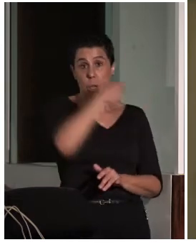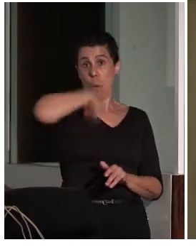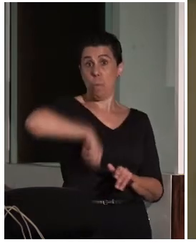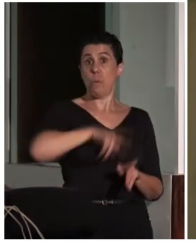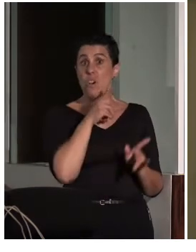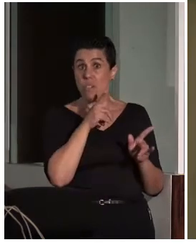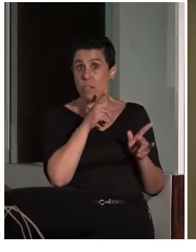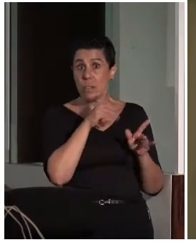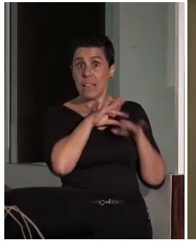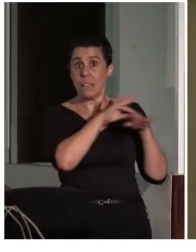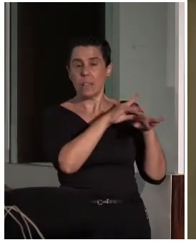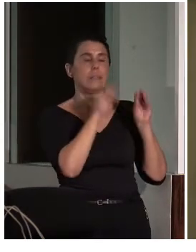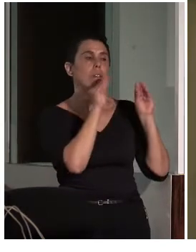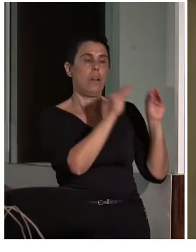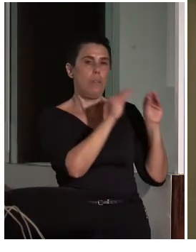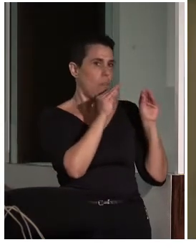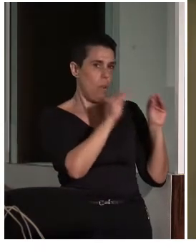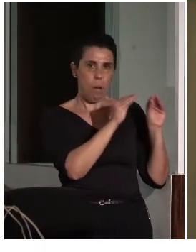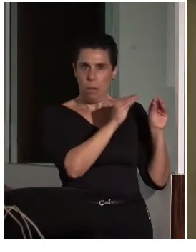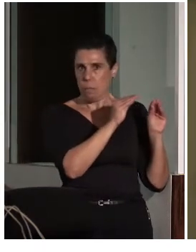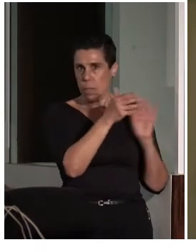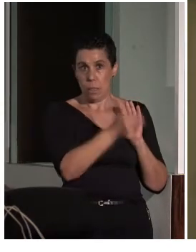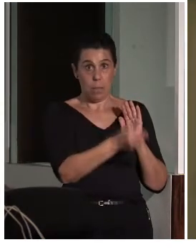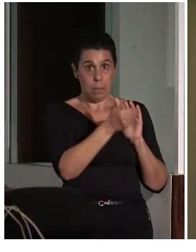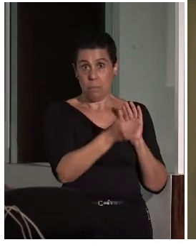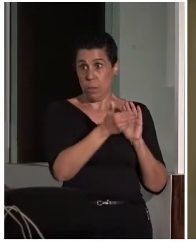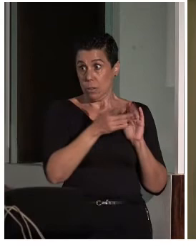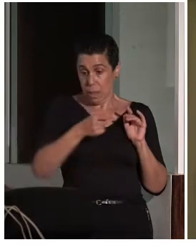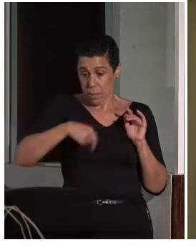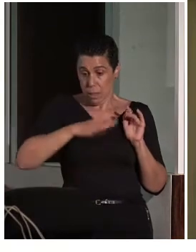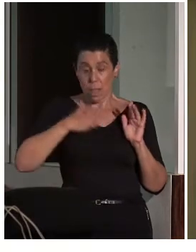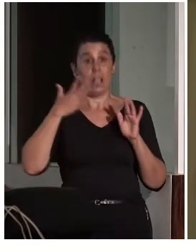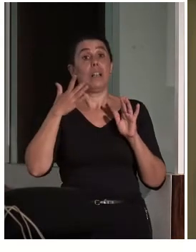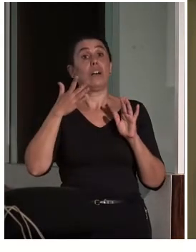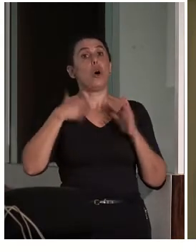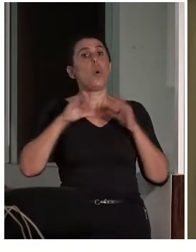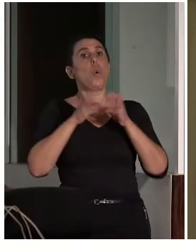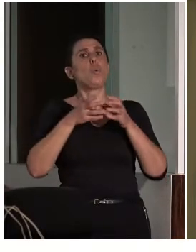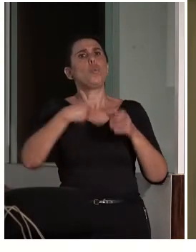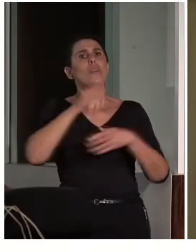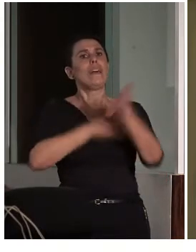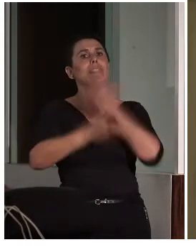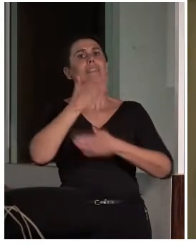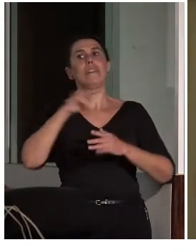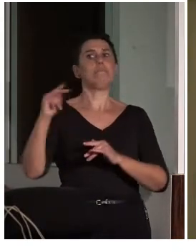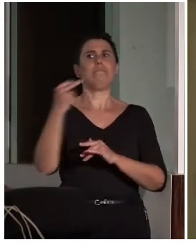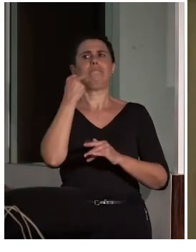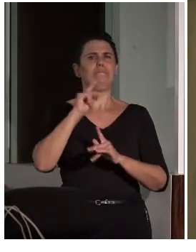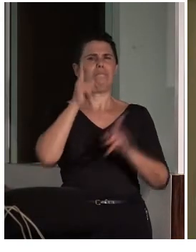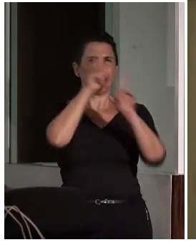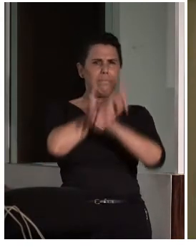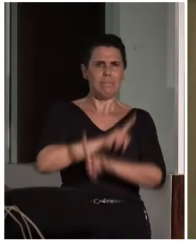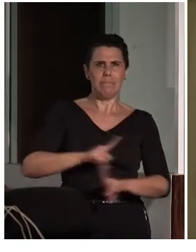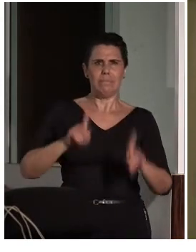idóneo. Al ser una enfermedad invisible, también el tema de la congregación de mucha gente, los TMG,